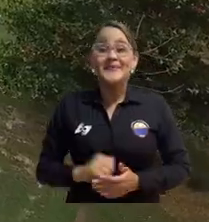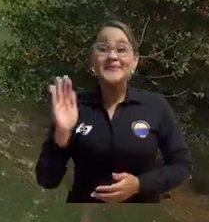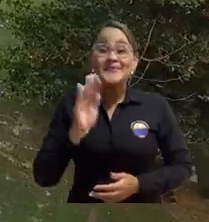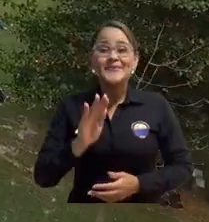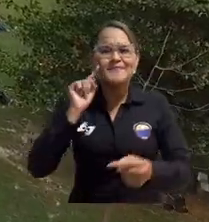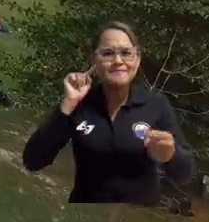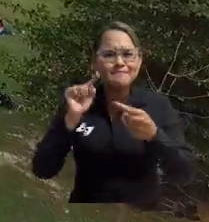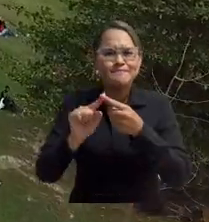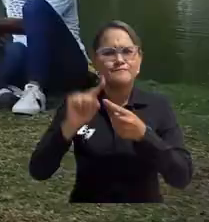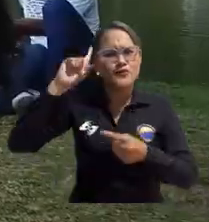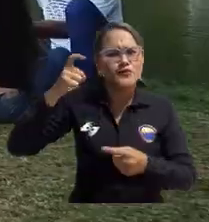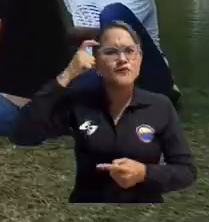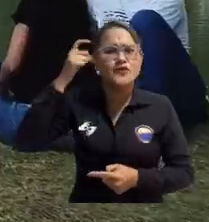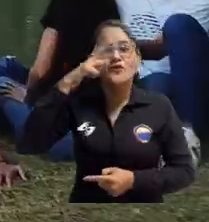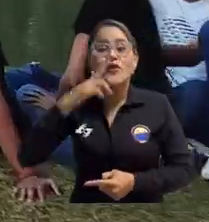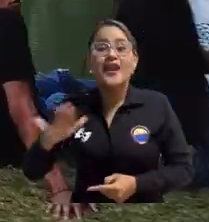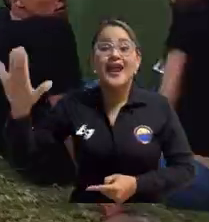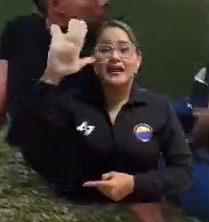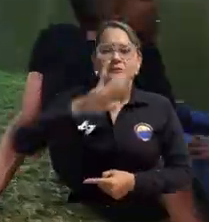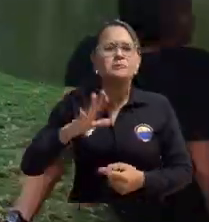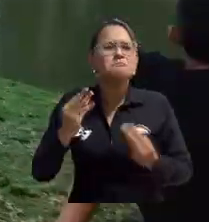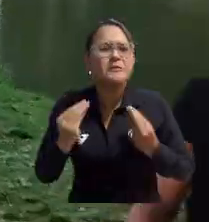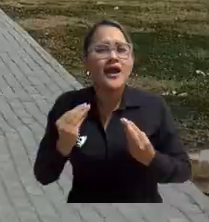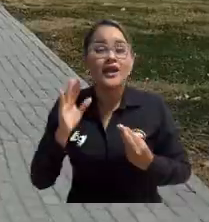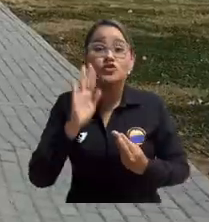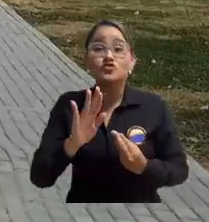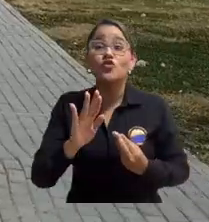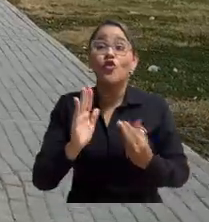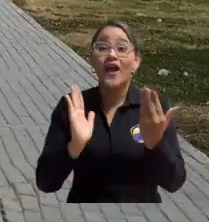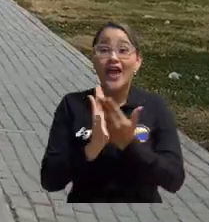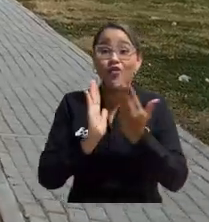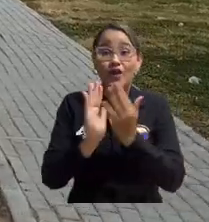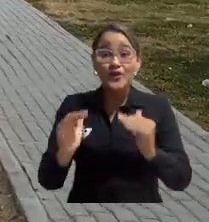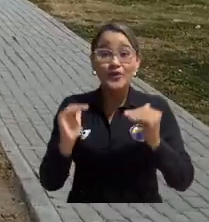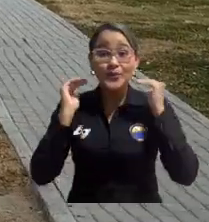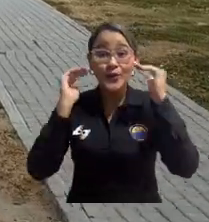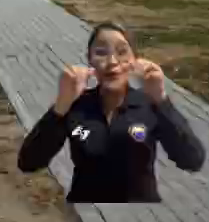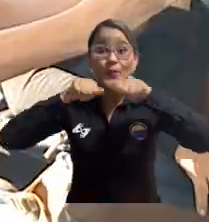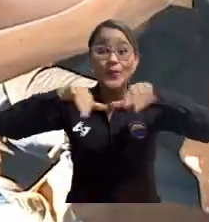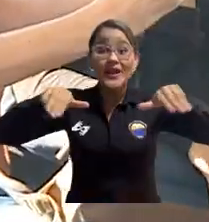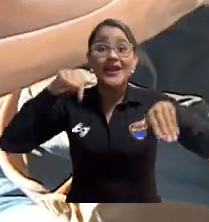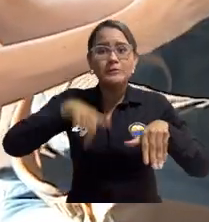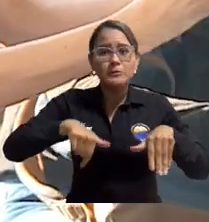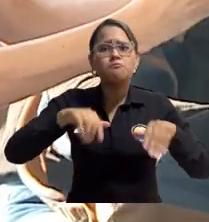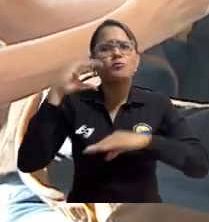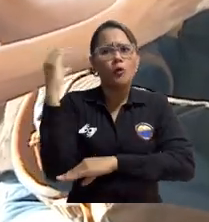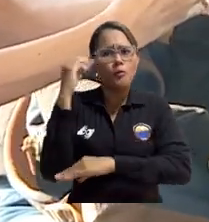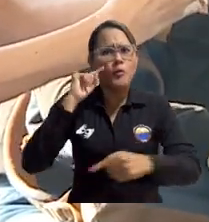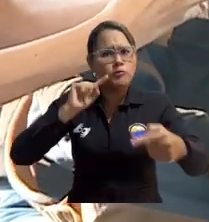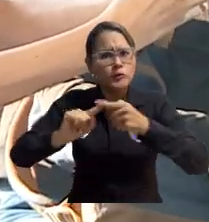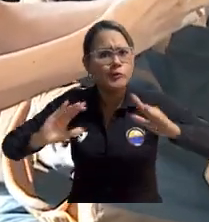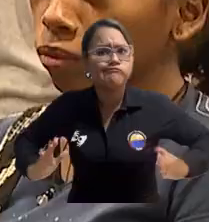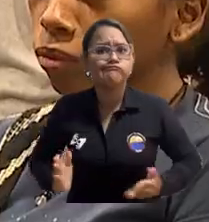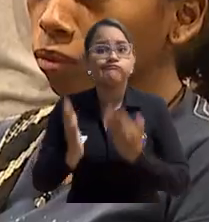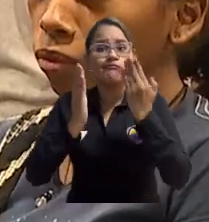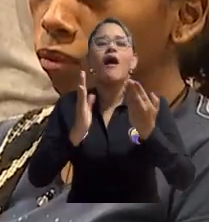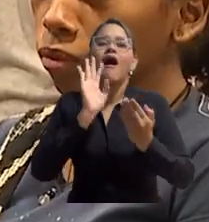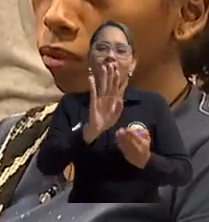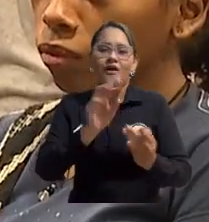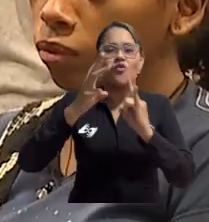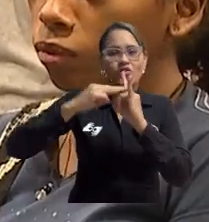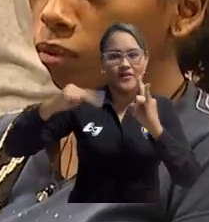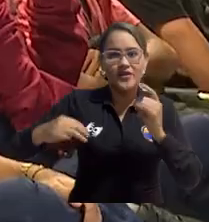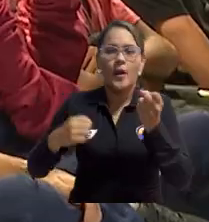En línea con el propósito del Gobierno Nacional de lograr el fortalecimiento de la educación superior pública en Colombia, la Universidad del Magdalena